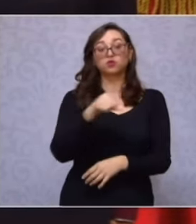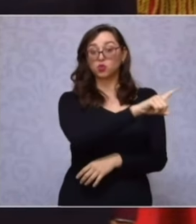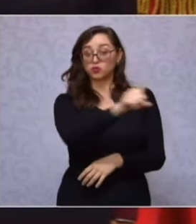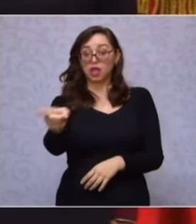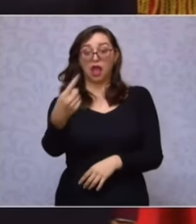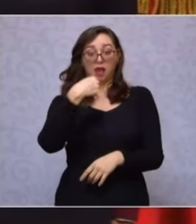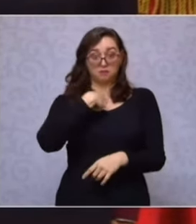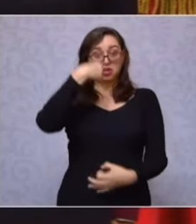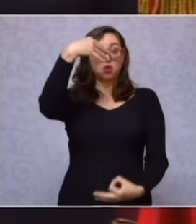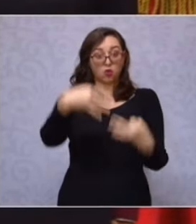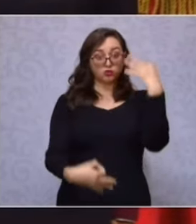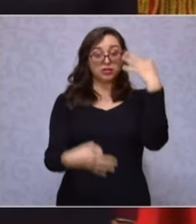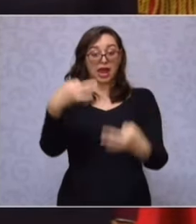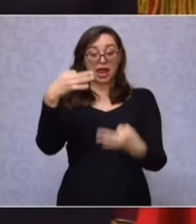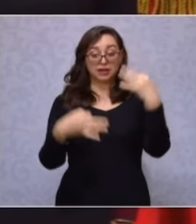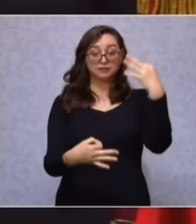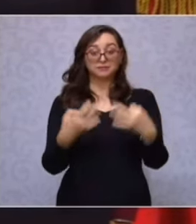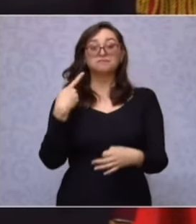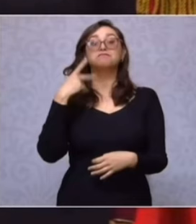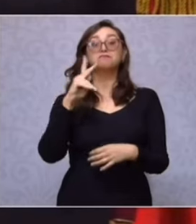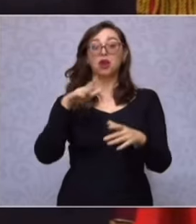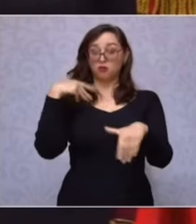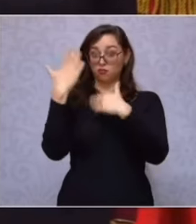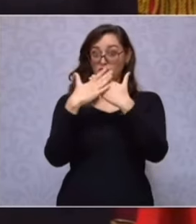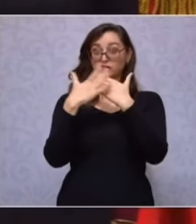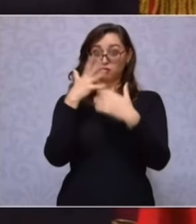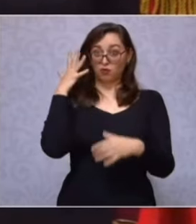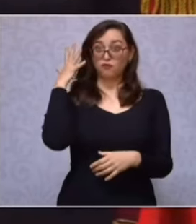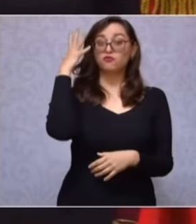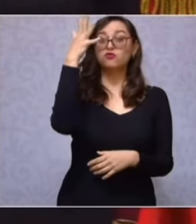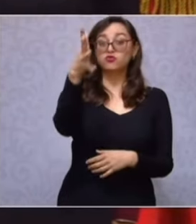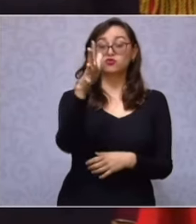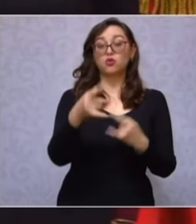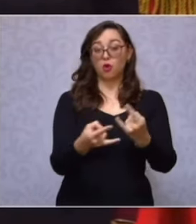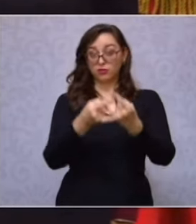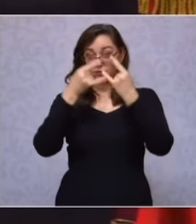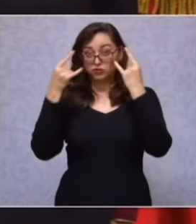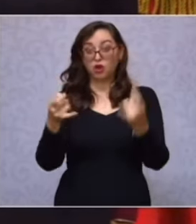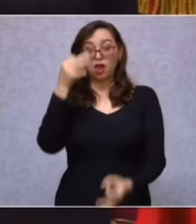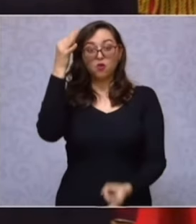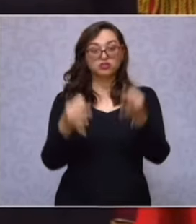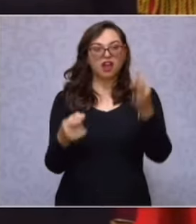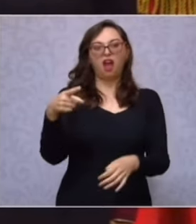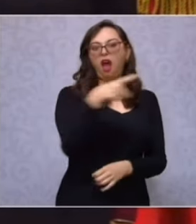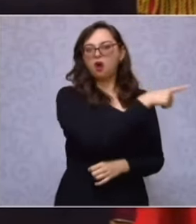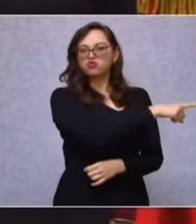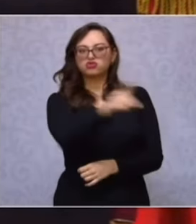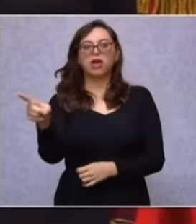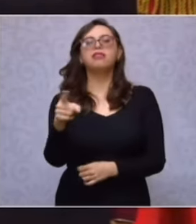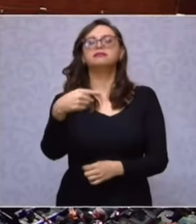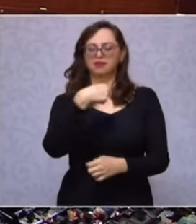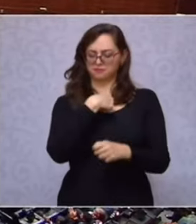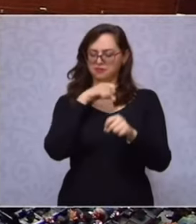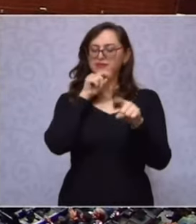todavía falta que a ustedes y a mí nos juzgue la historia. Hoy